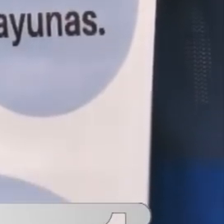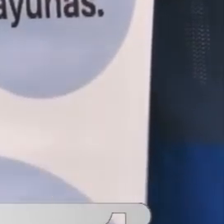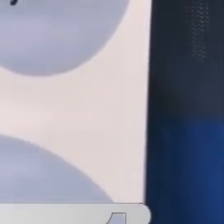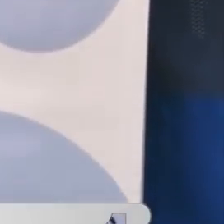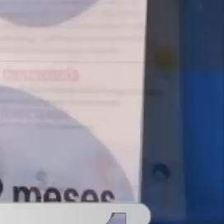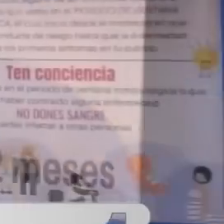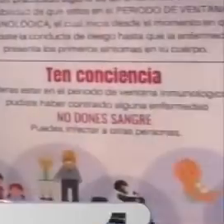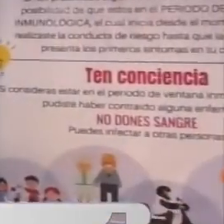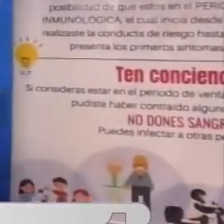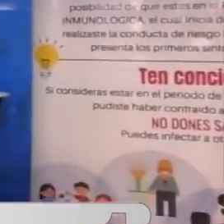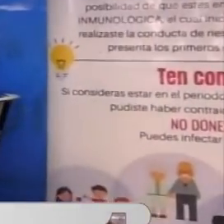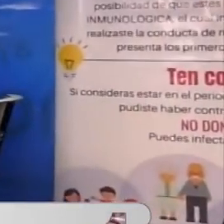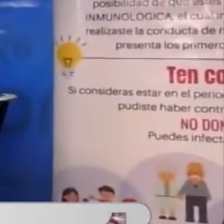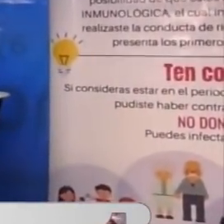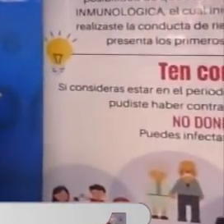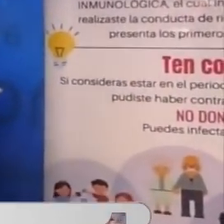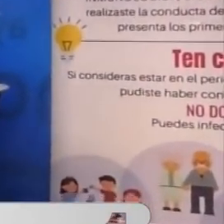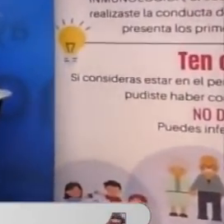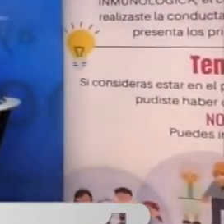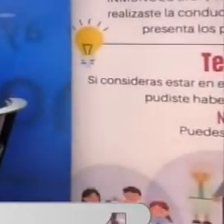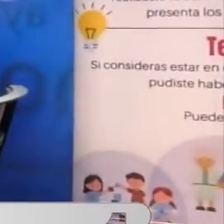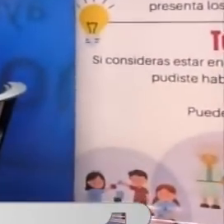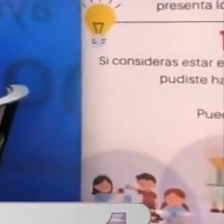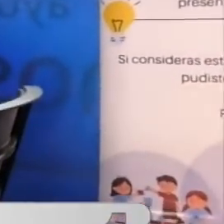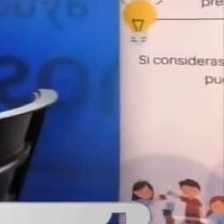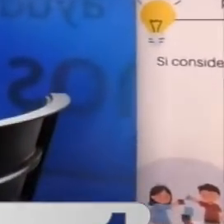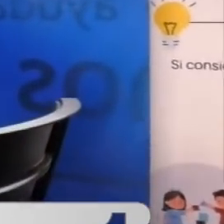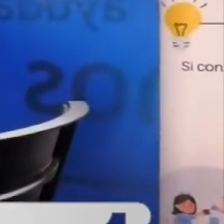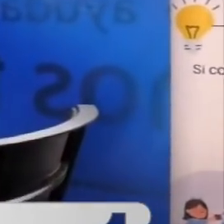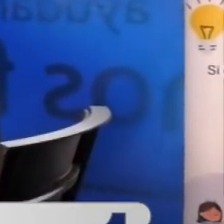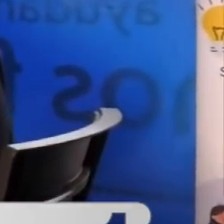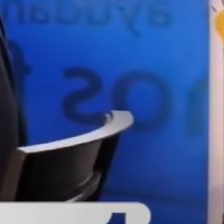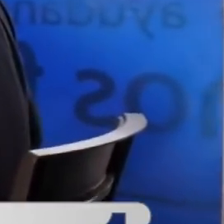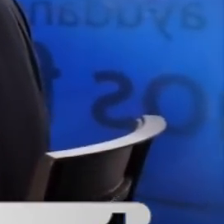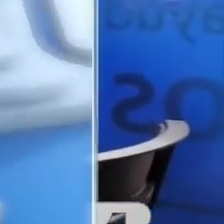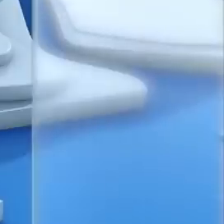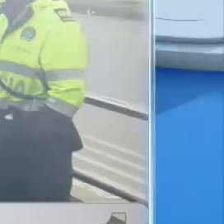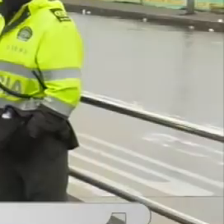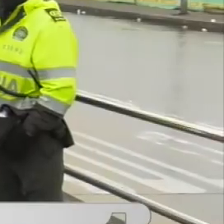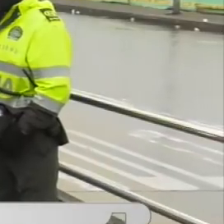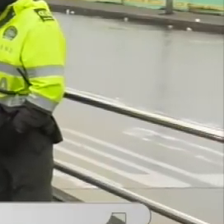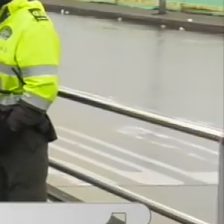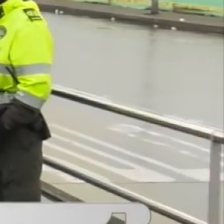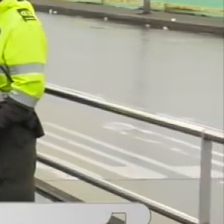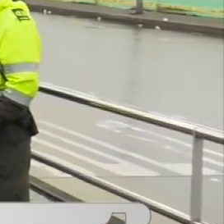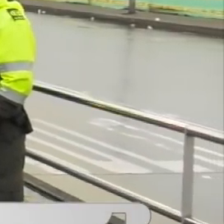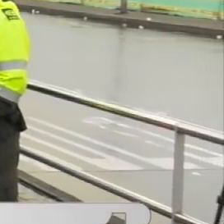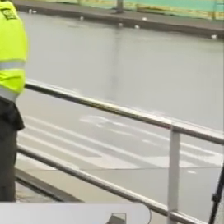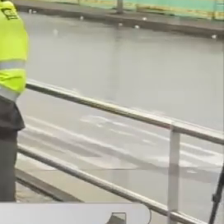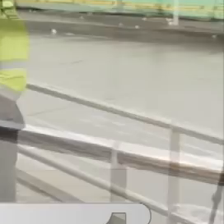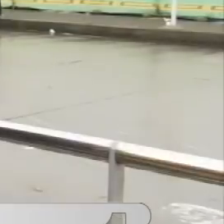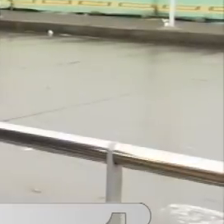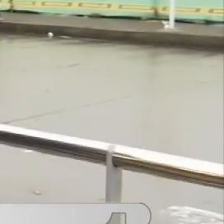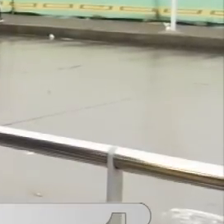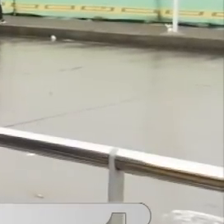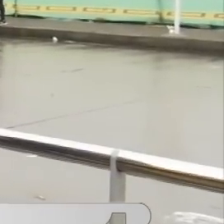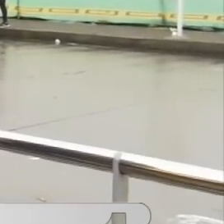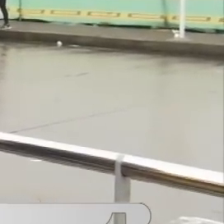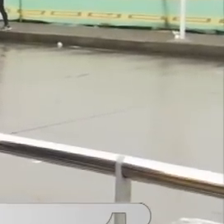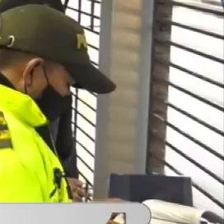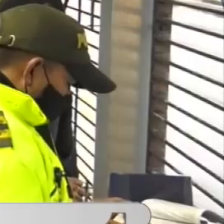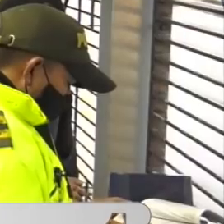necesitan 670 donantes de sangre para atender emergencias. Más de 1.300 policías